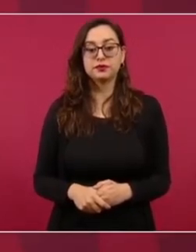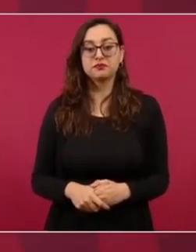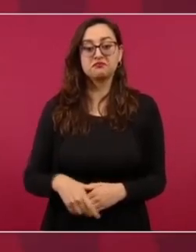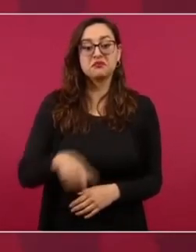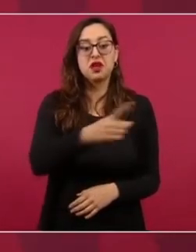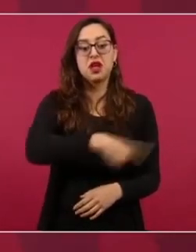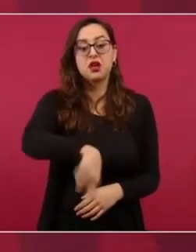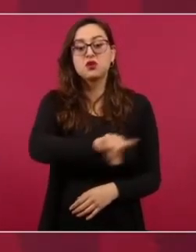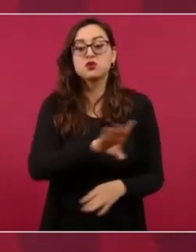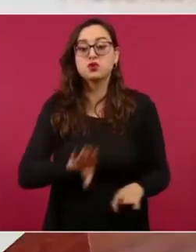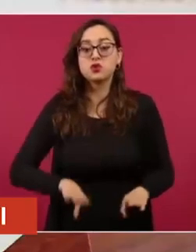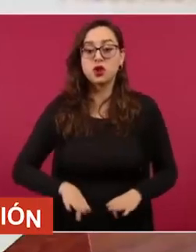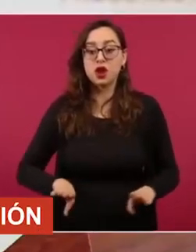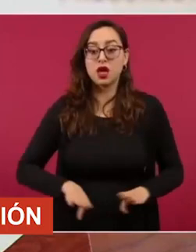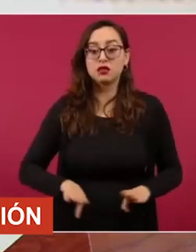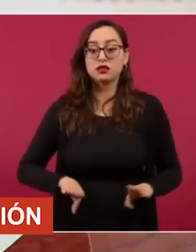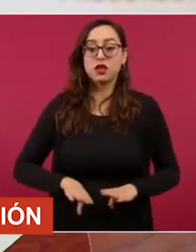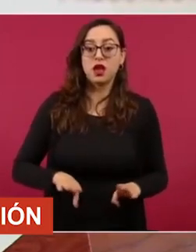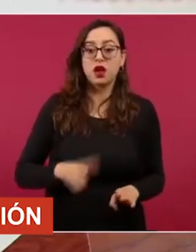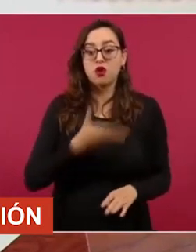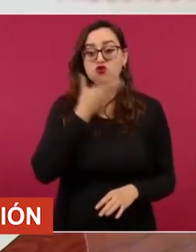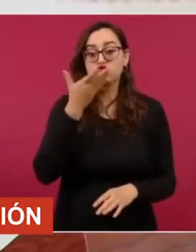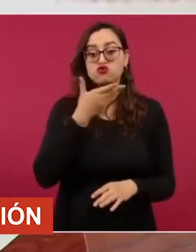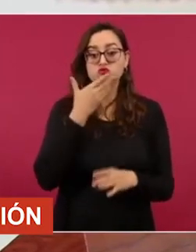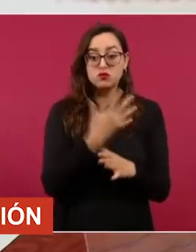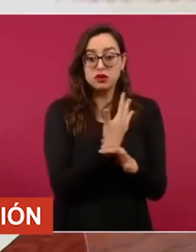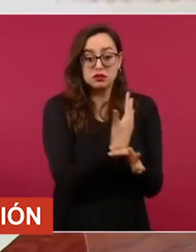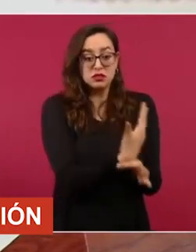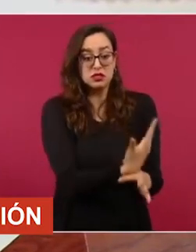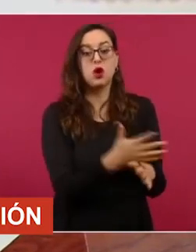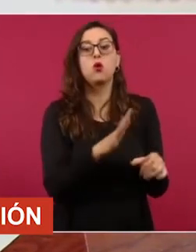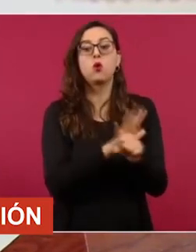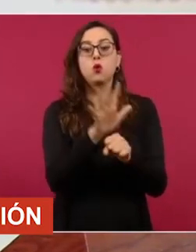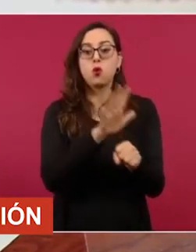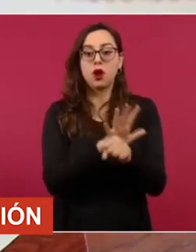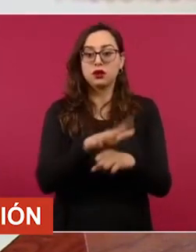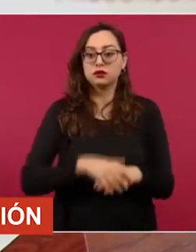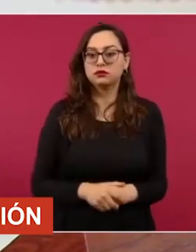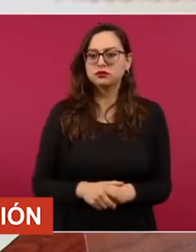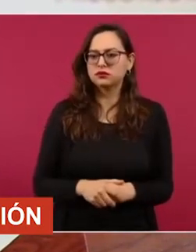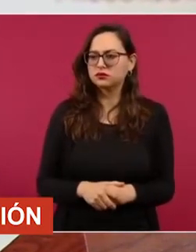como yo quiero,